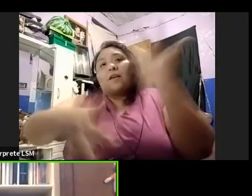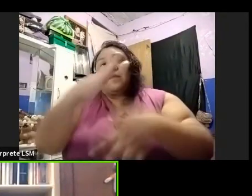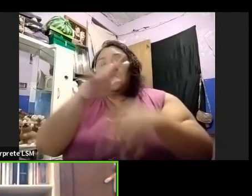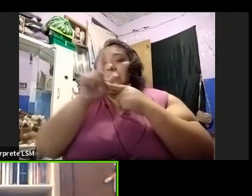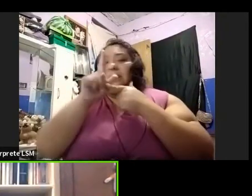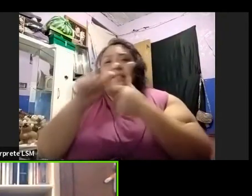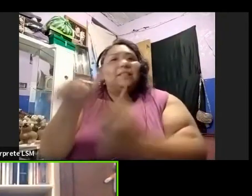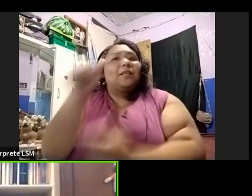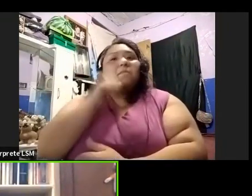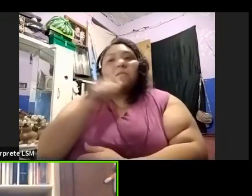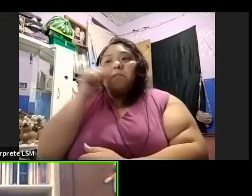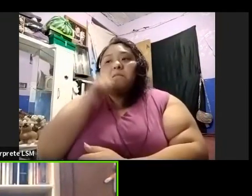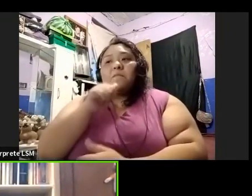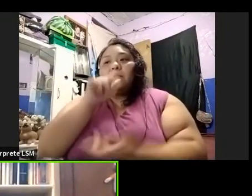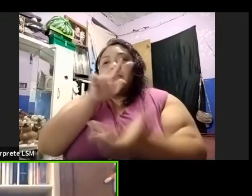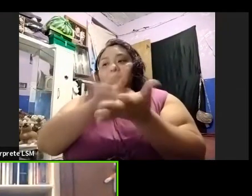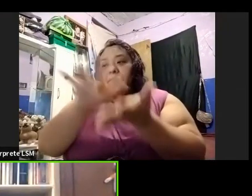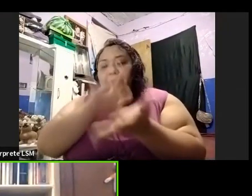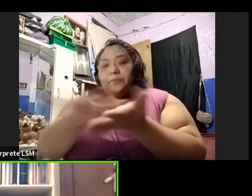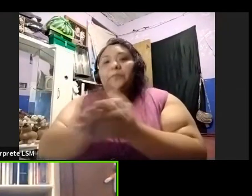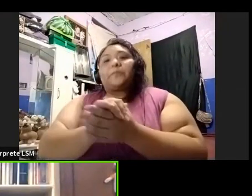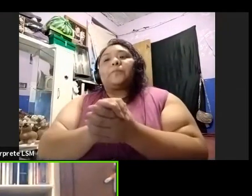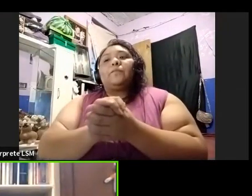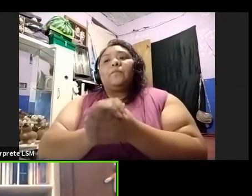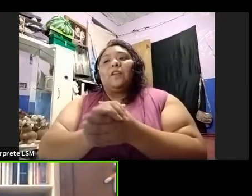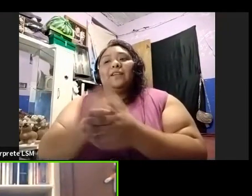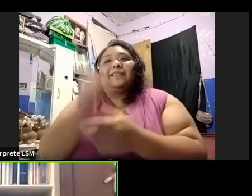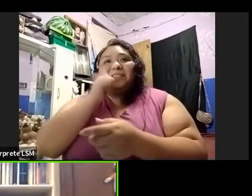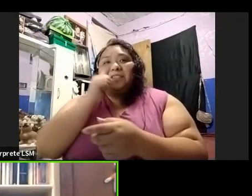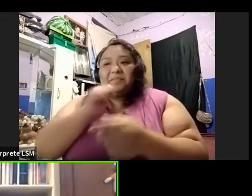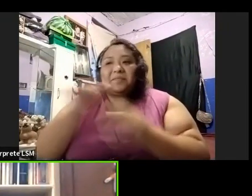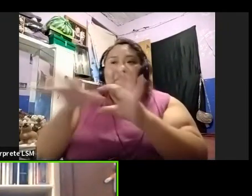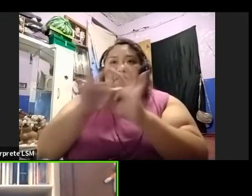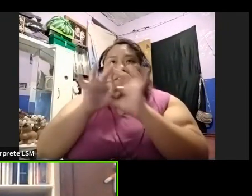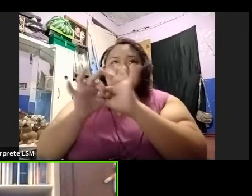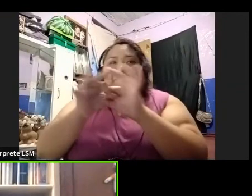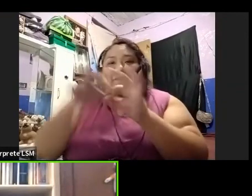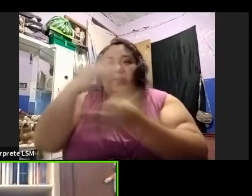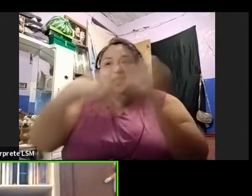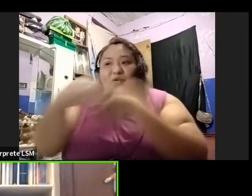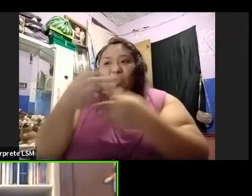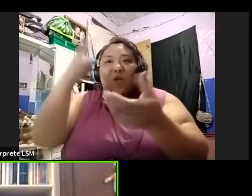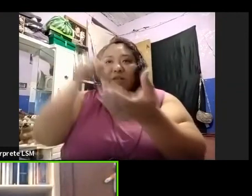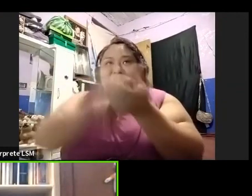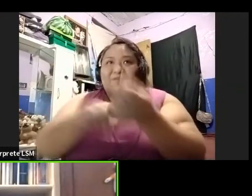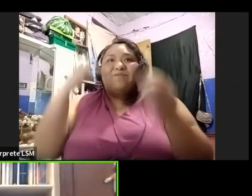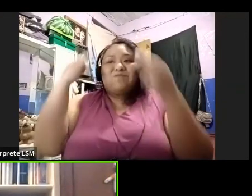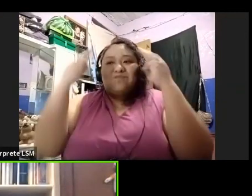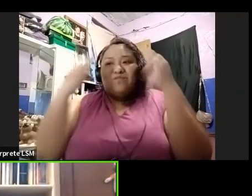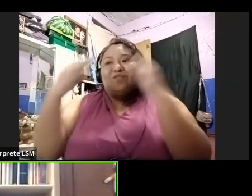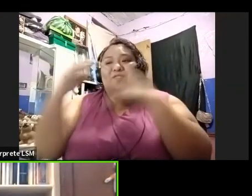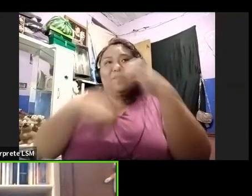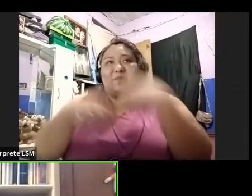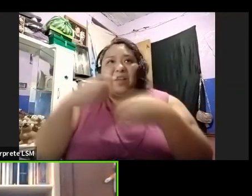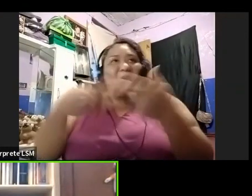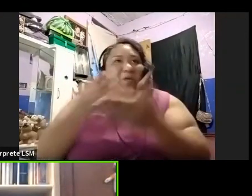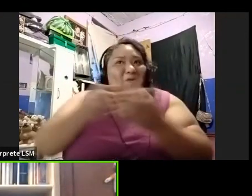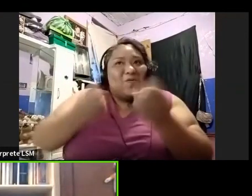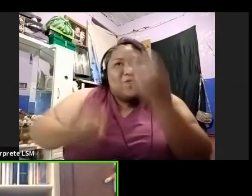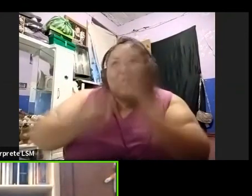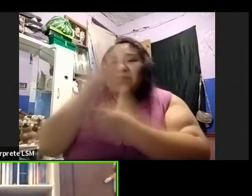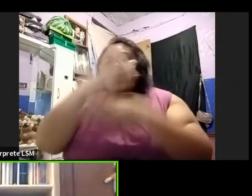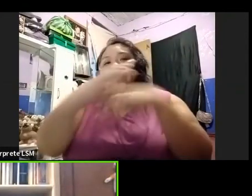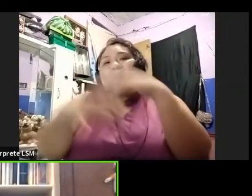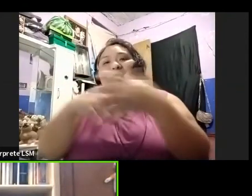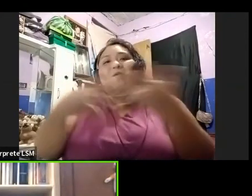aquí, siendo parte de los cómplices en todas estas nuevas aventuras que vamos haciendo juntos